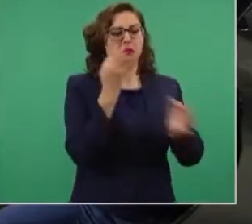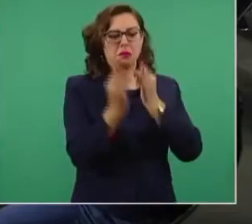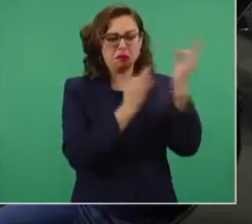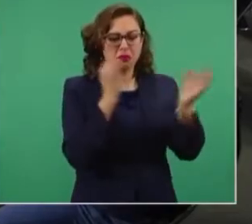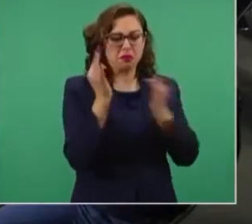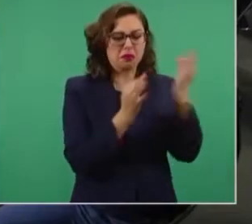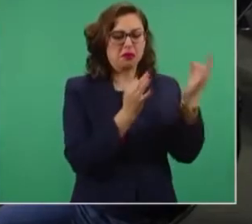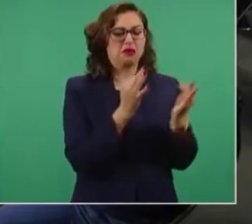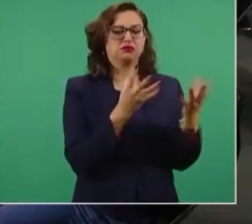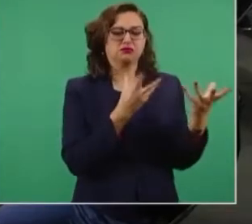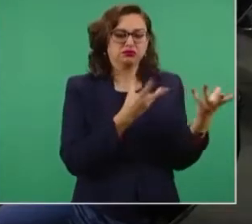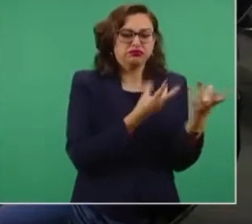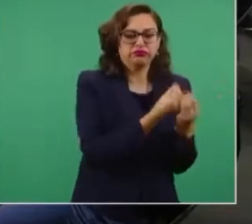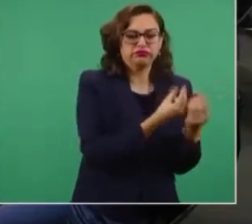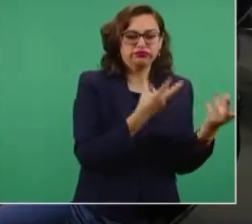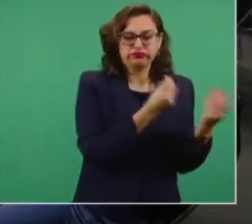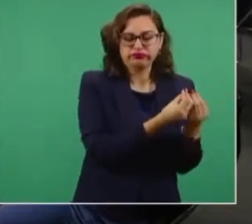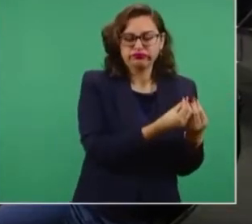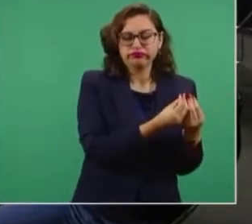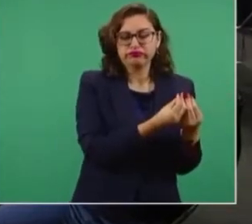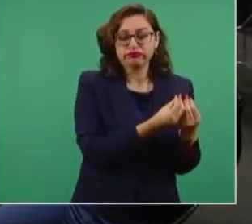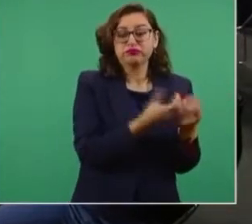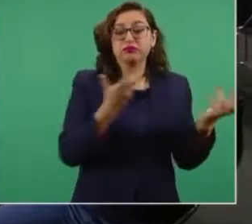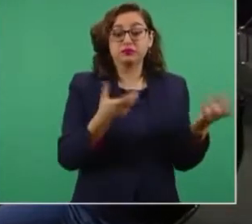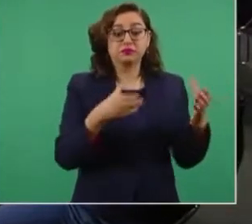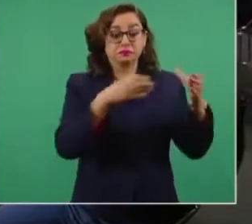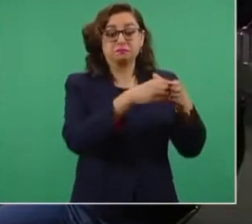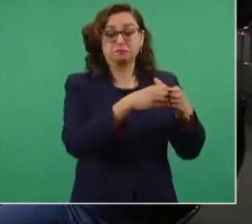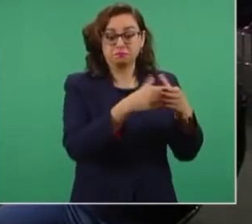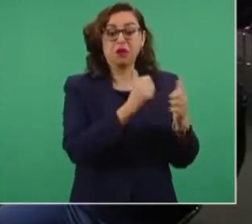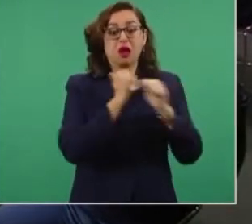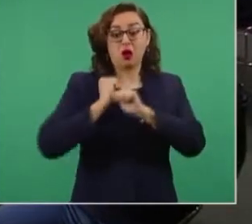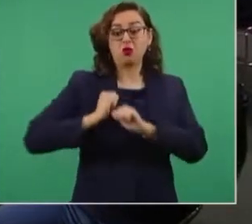ese era el poder.